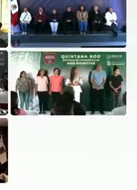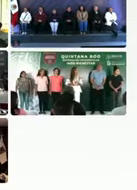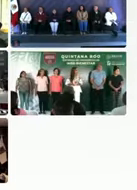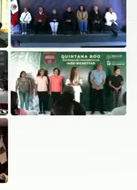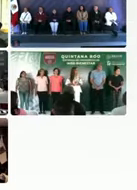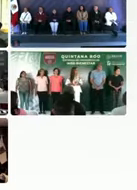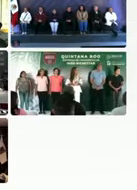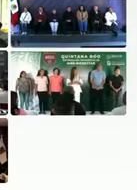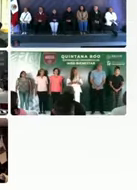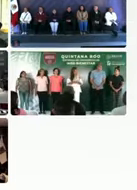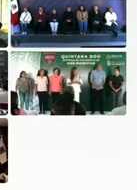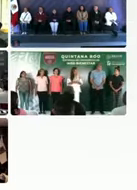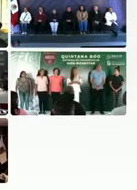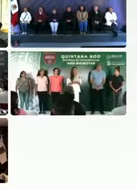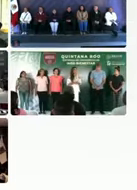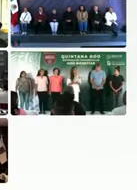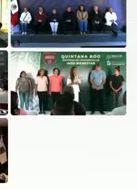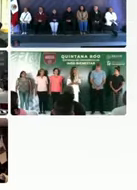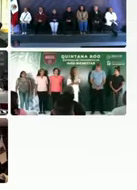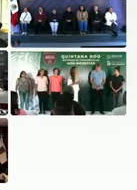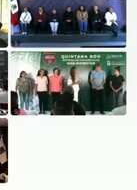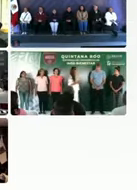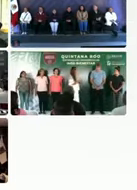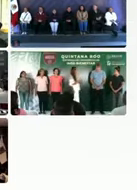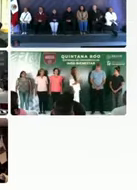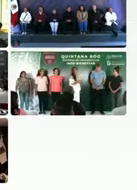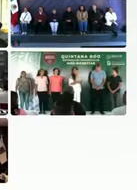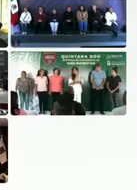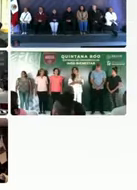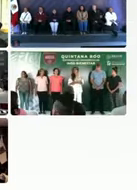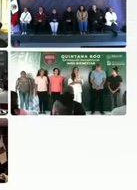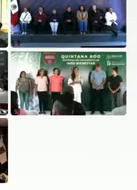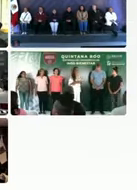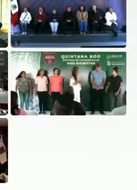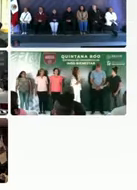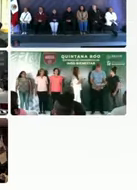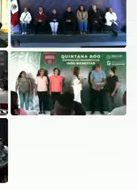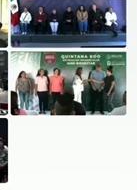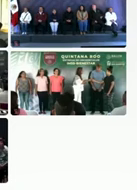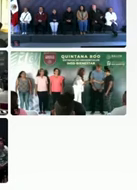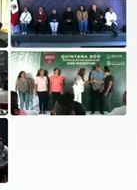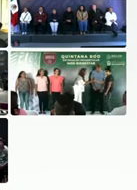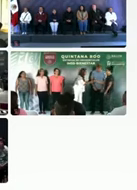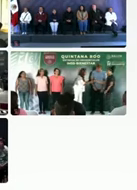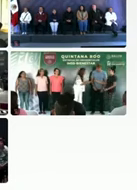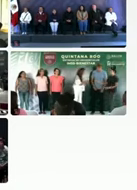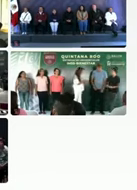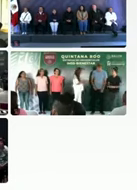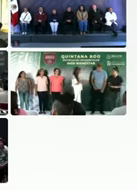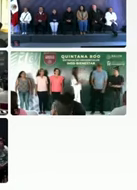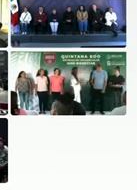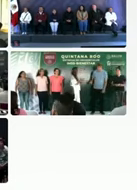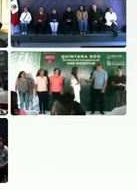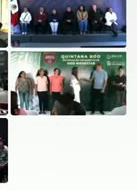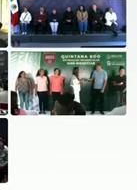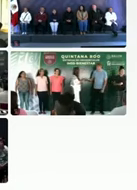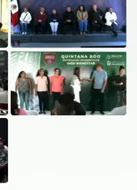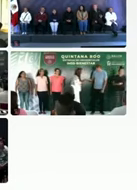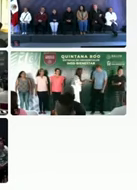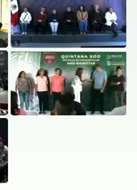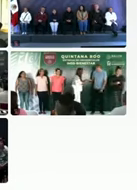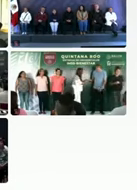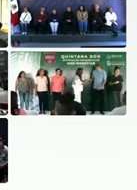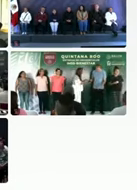credencial además se va a lograr algo que se ha esperado durante mucho tiempo en nuestro país, poder tener el expediente clínico